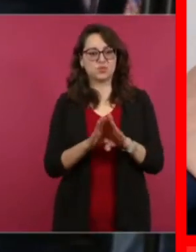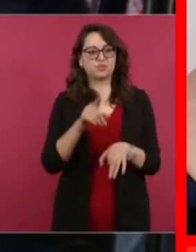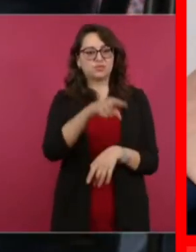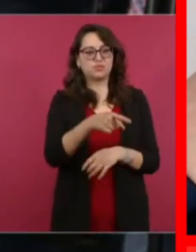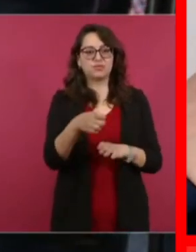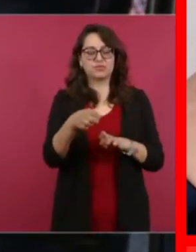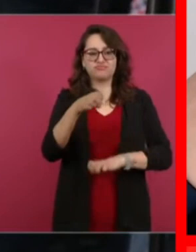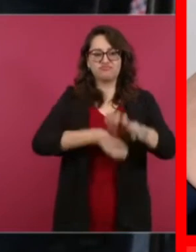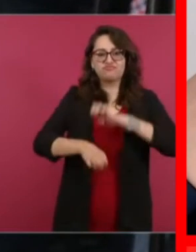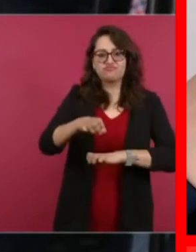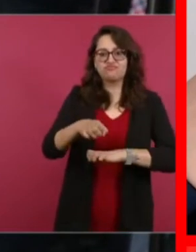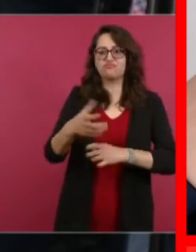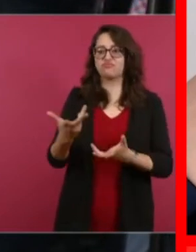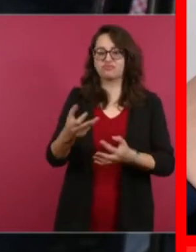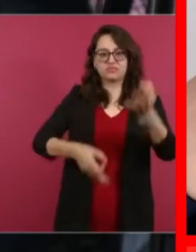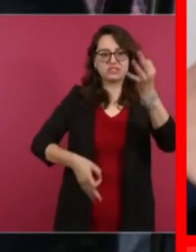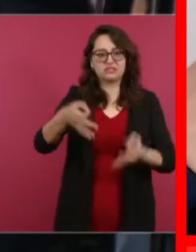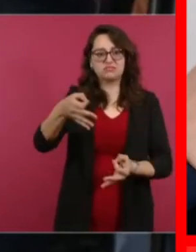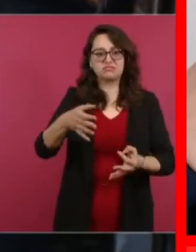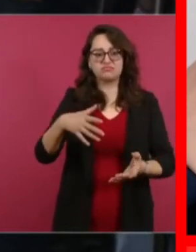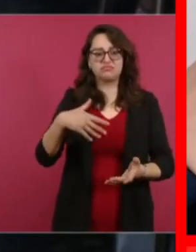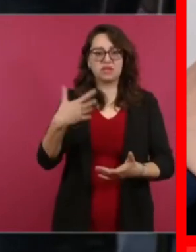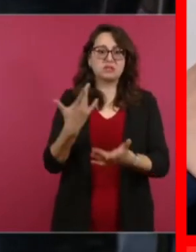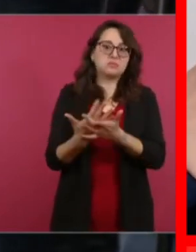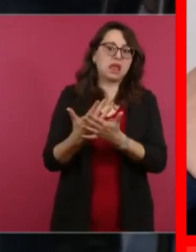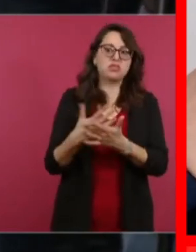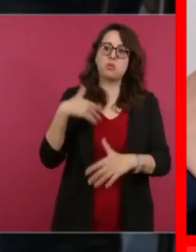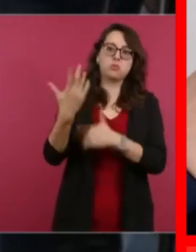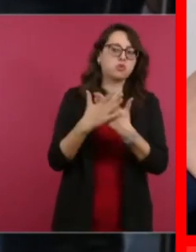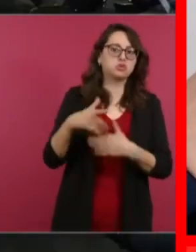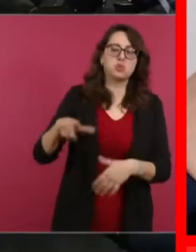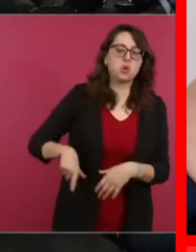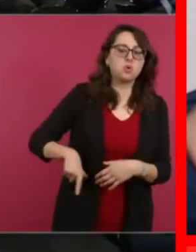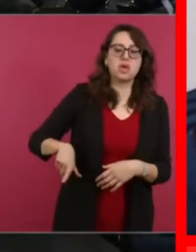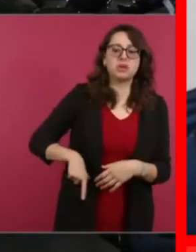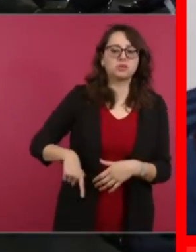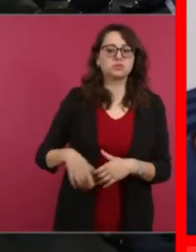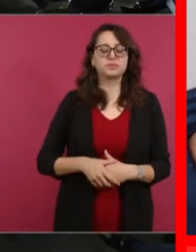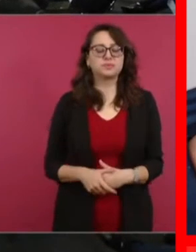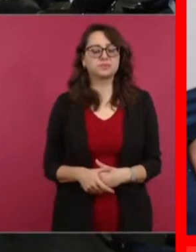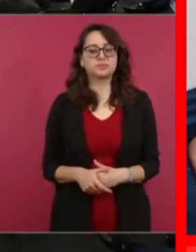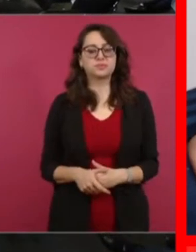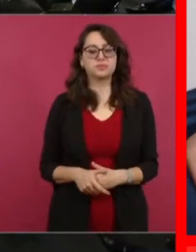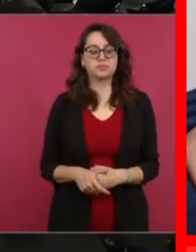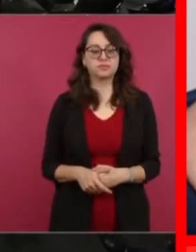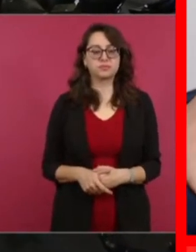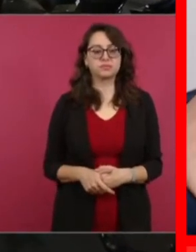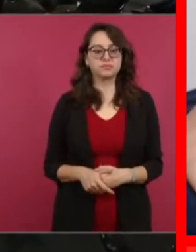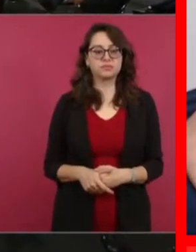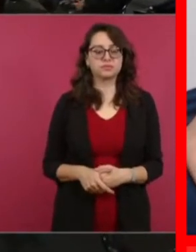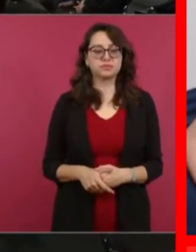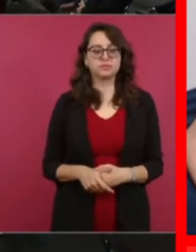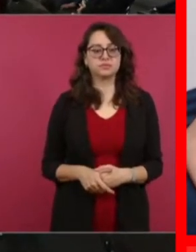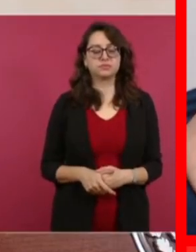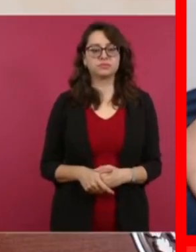apostando a alargar el conflicto a la próxima administración? Eso sería todo. Muchas gracias. Bueno, es un asunto